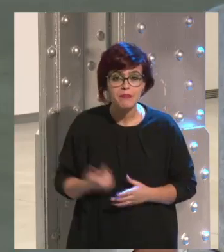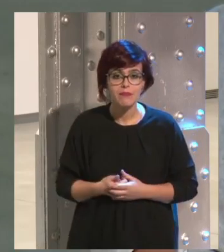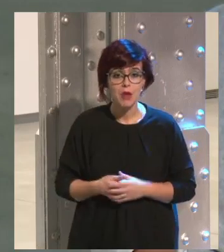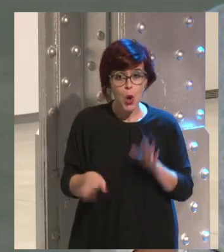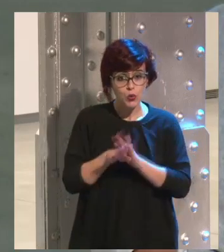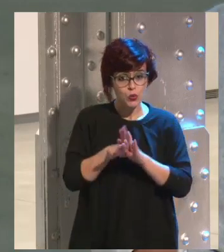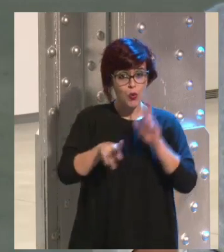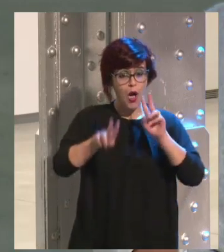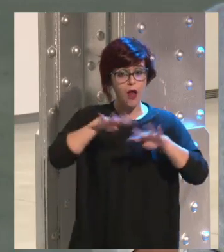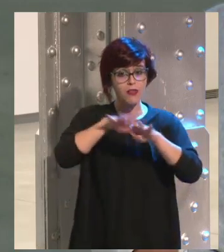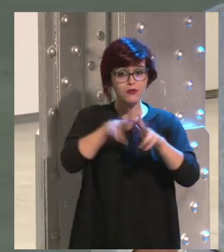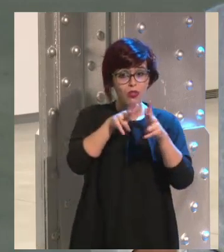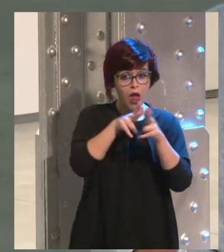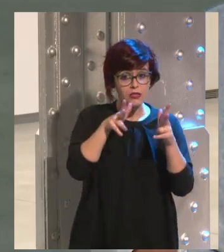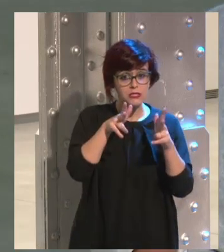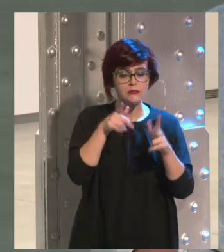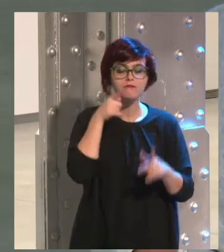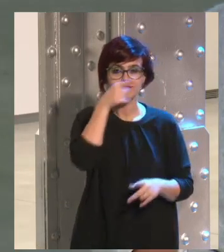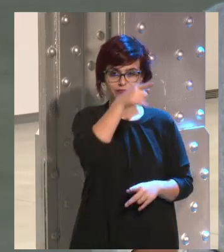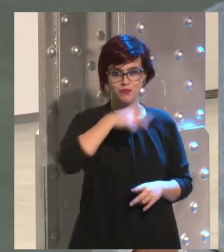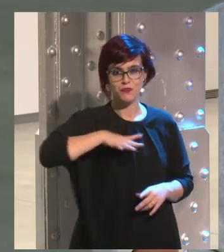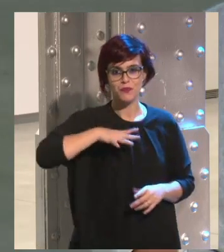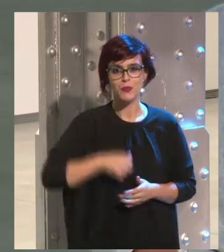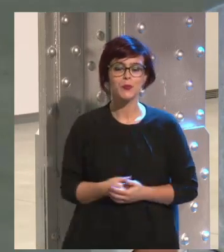O sigo mirando en redes sociales, allí, por favor.